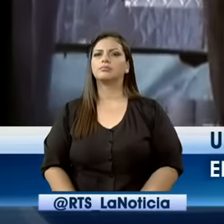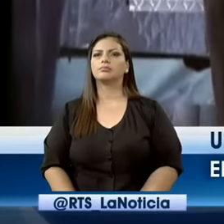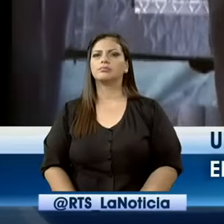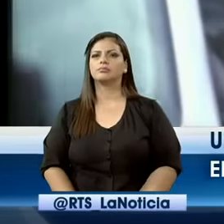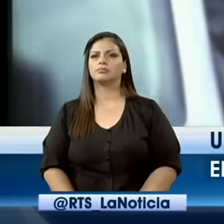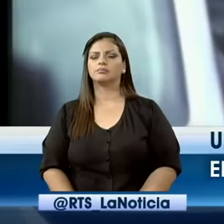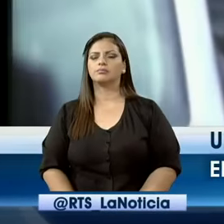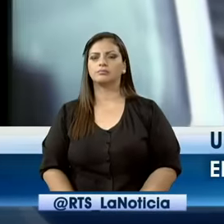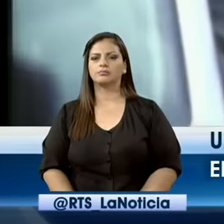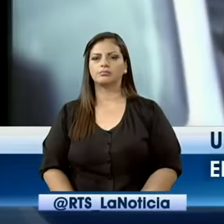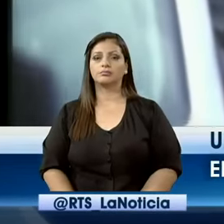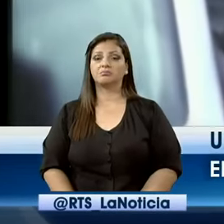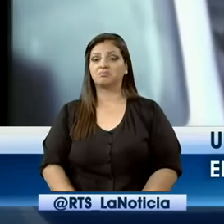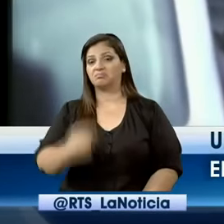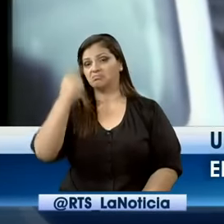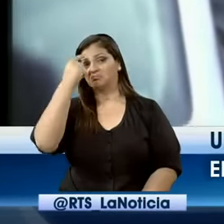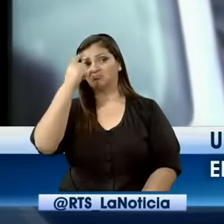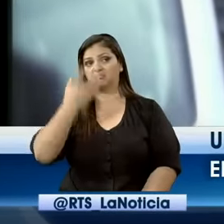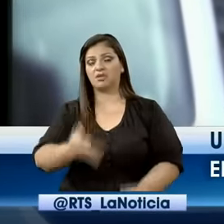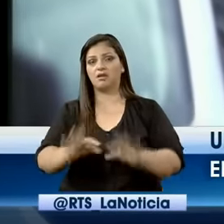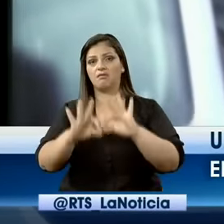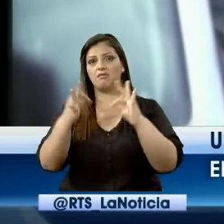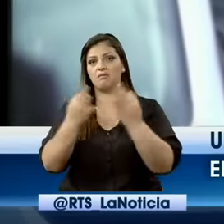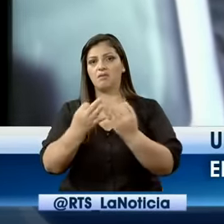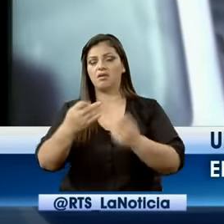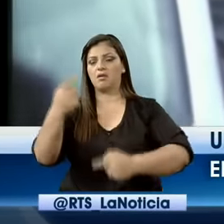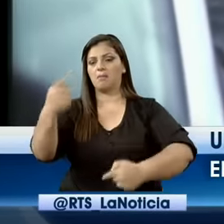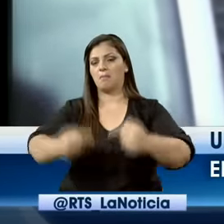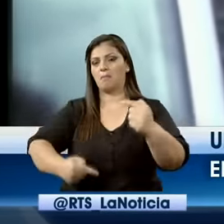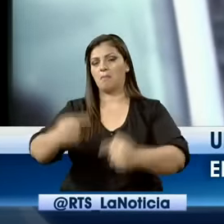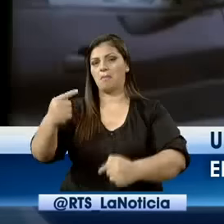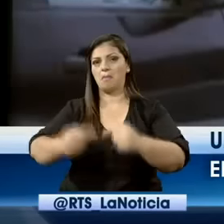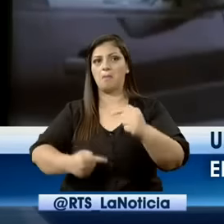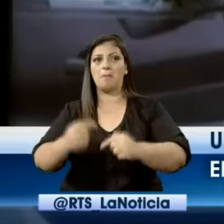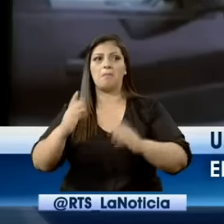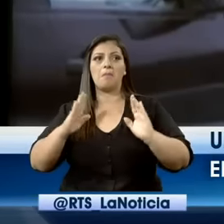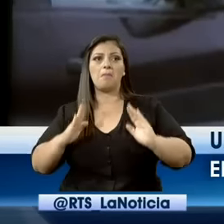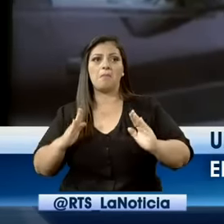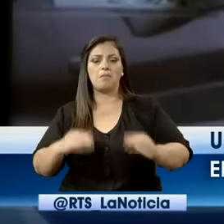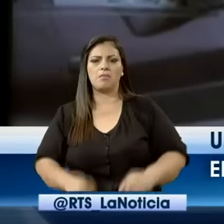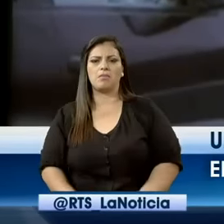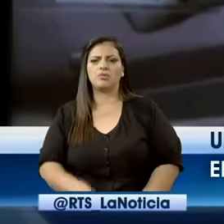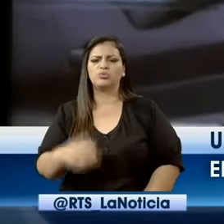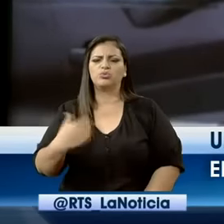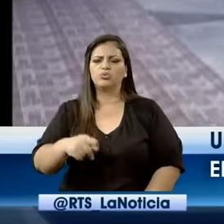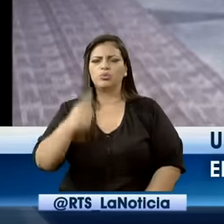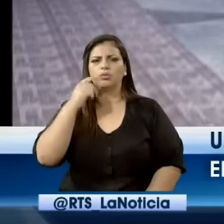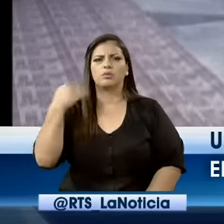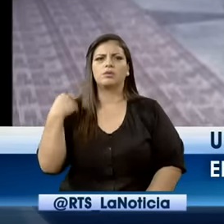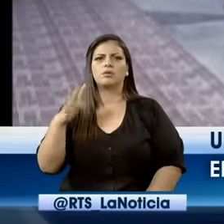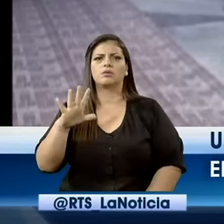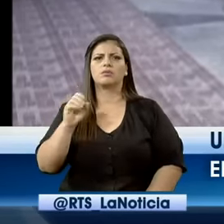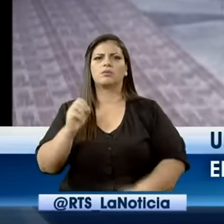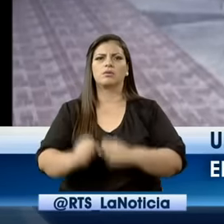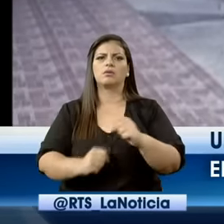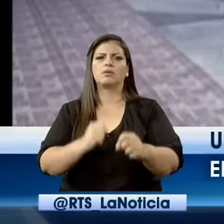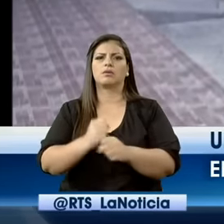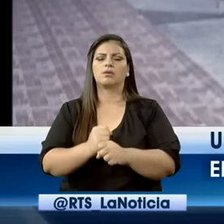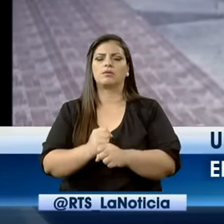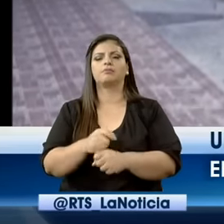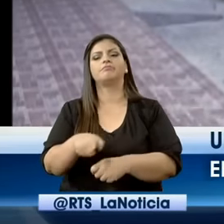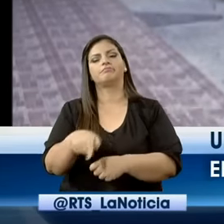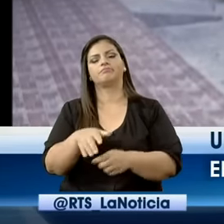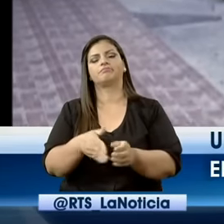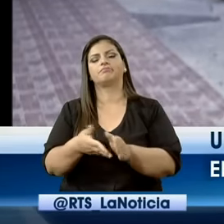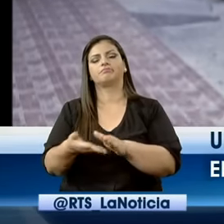corresponderían a conflictos interpersonales. El hombre que recibió más de una decena de puñaladas tenía 50 años de edad, informó Santiago